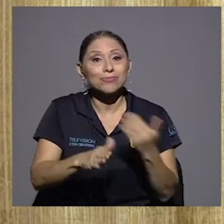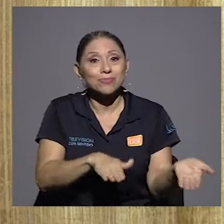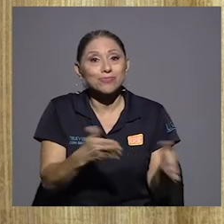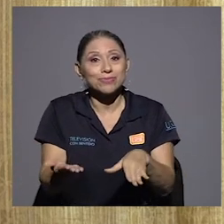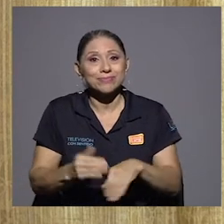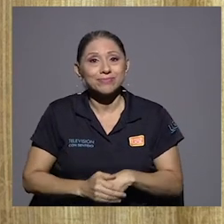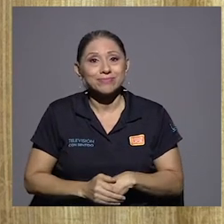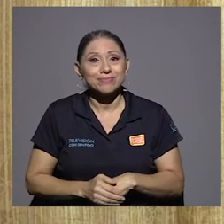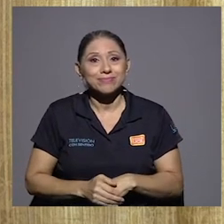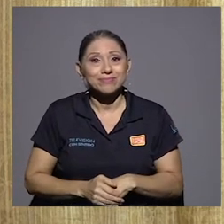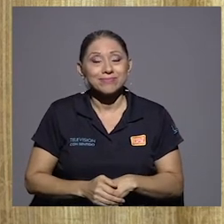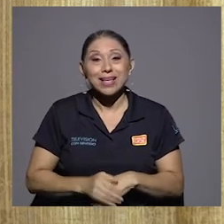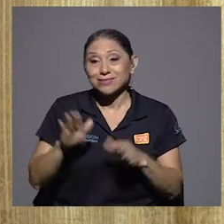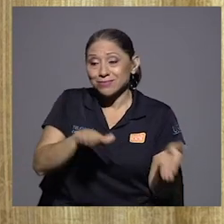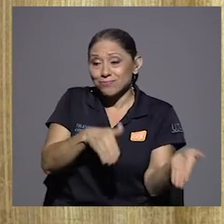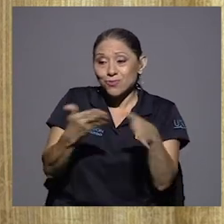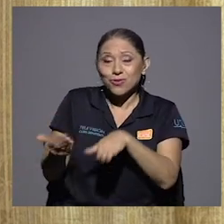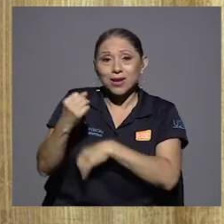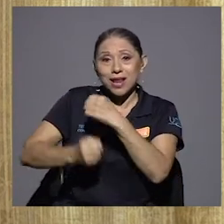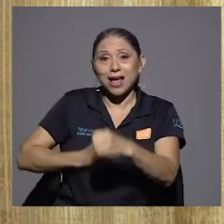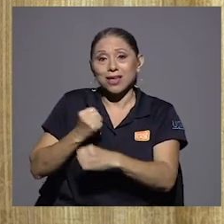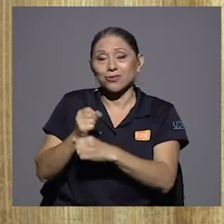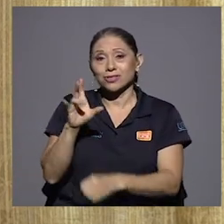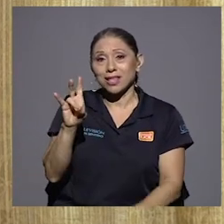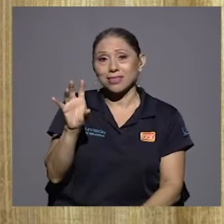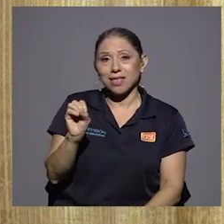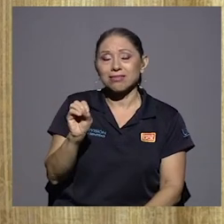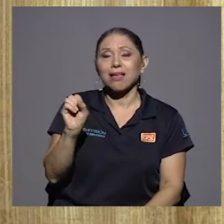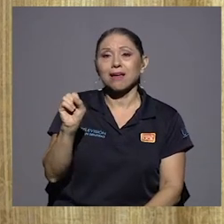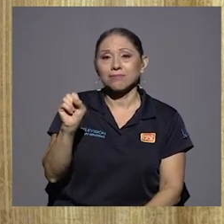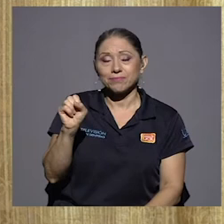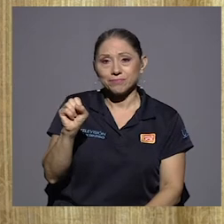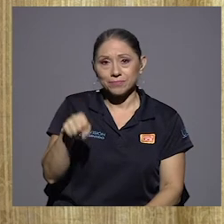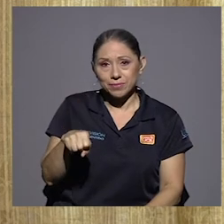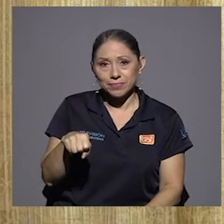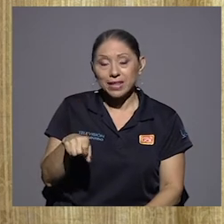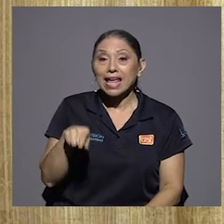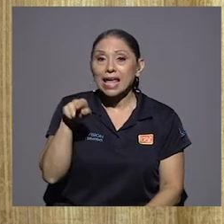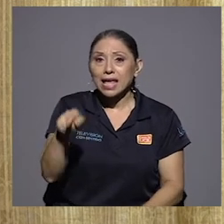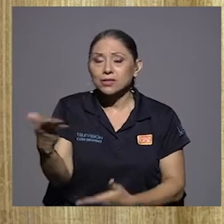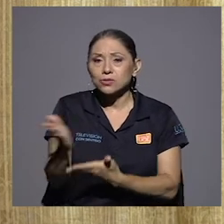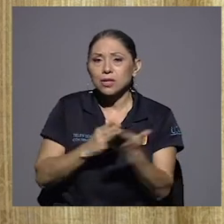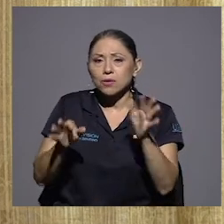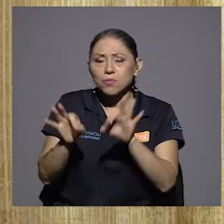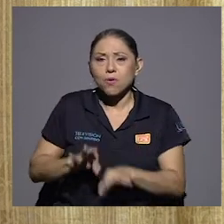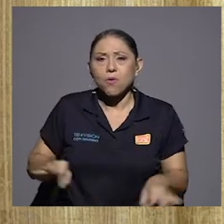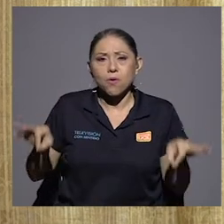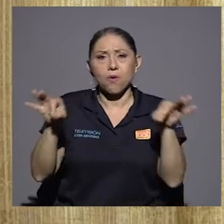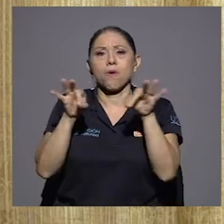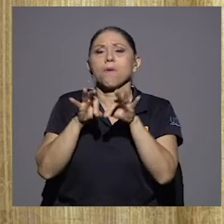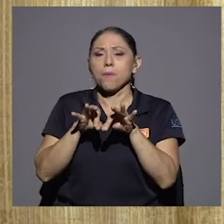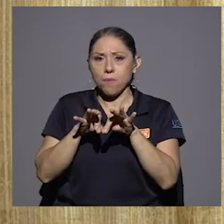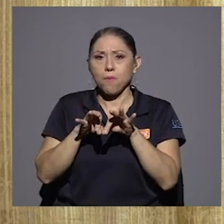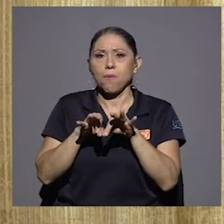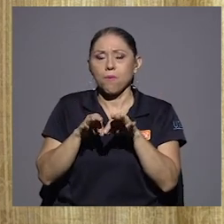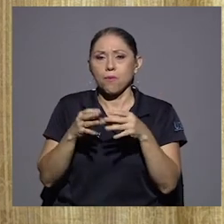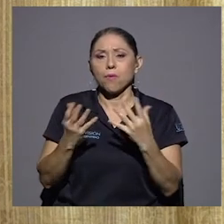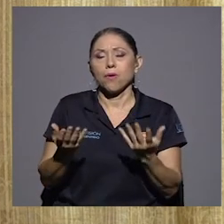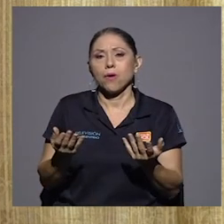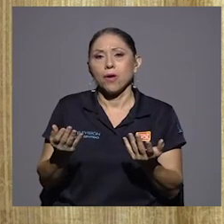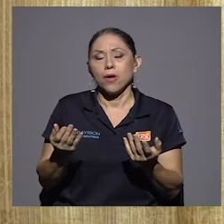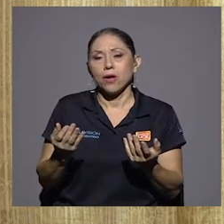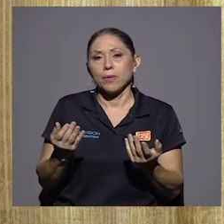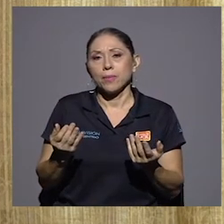70 se nos va o se nos fue y y eso es algo muy importante que usted ha destacado porque